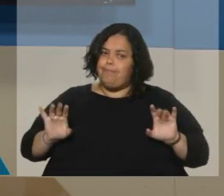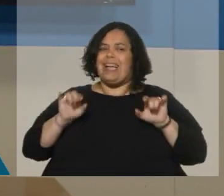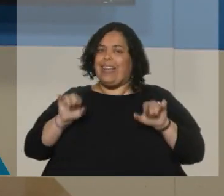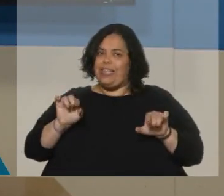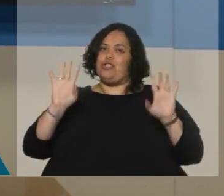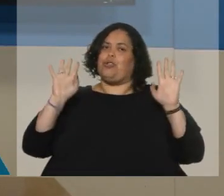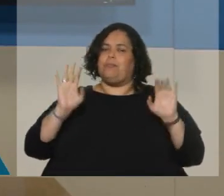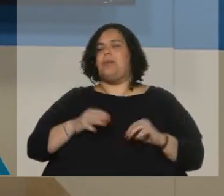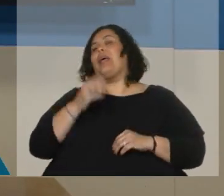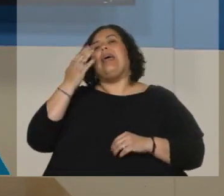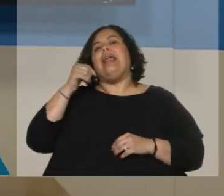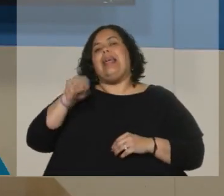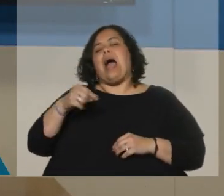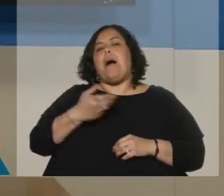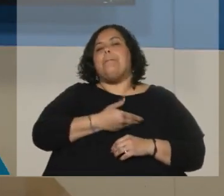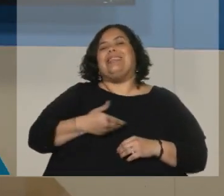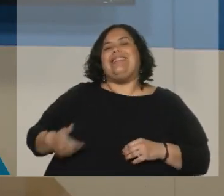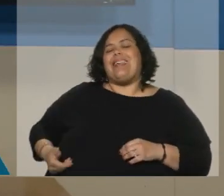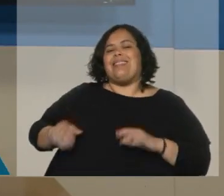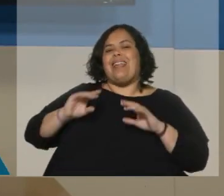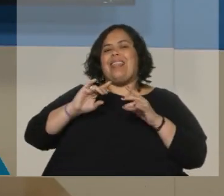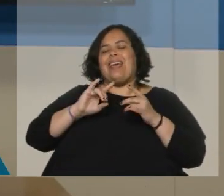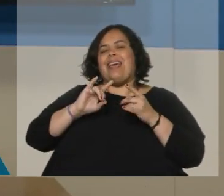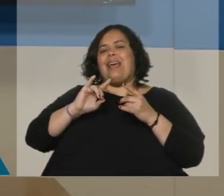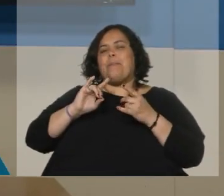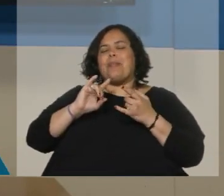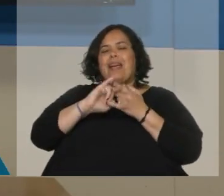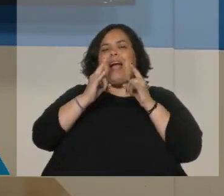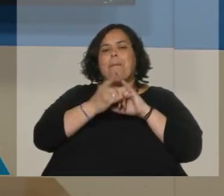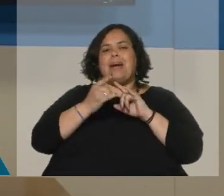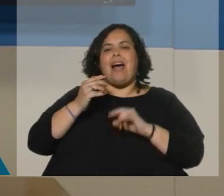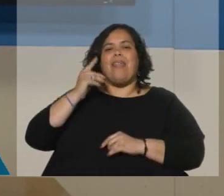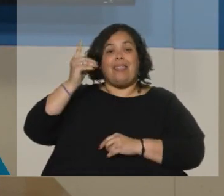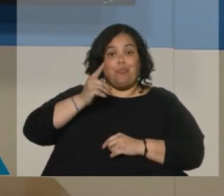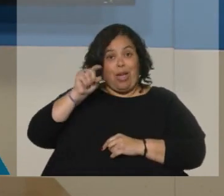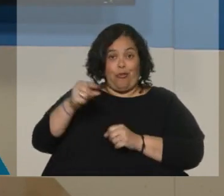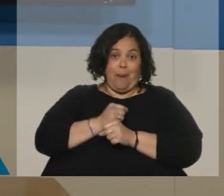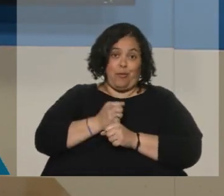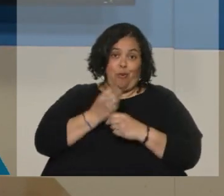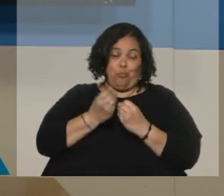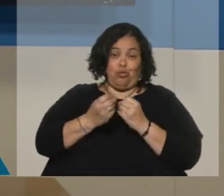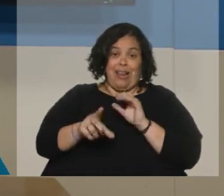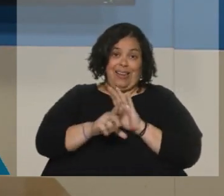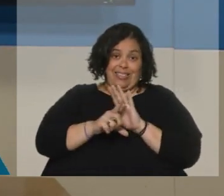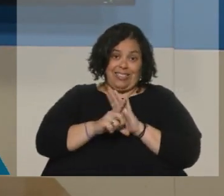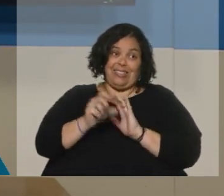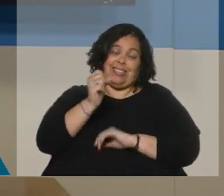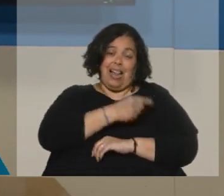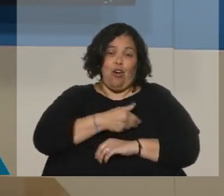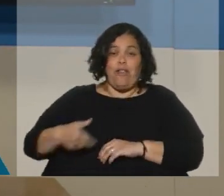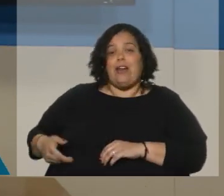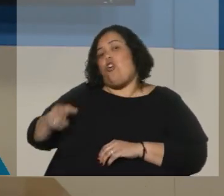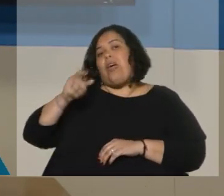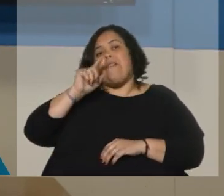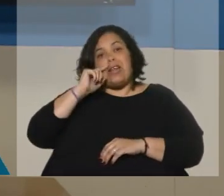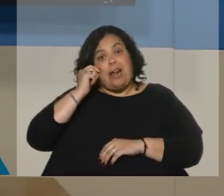inadvertido, porque era presidente de la Cámara de Diputados, o sea que era parte, digamos, del gobierno. Le aprobó muchas leyes al gobierno de Alberto Fernández. Pero lo